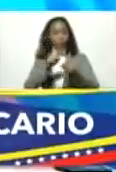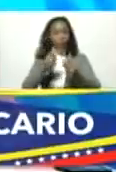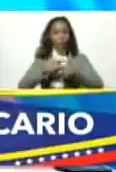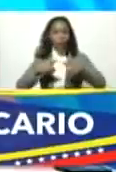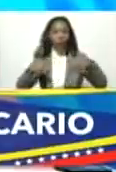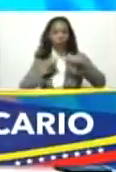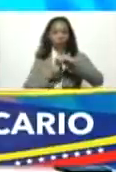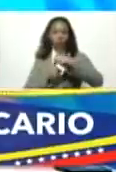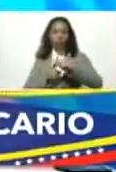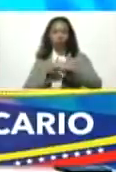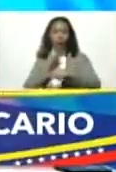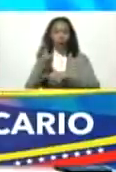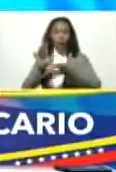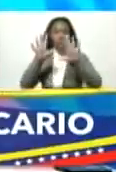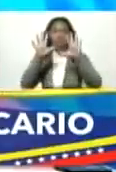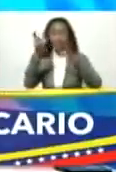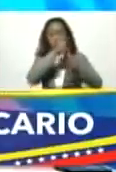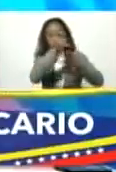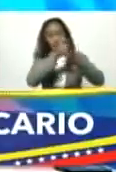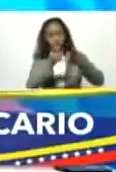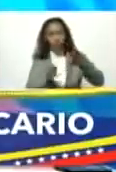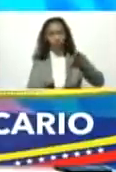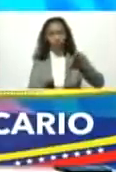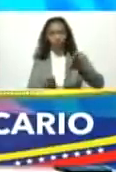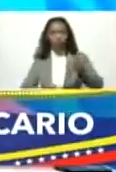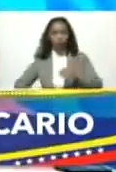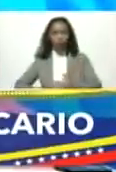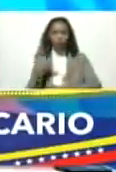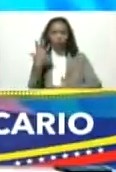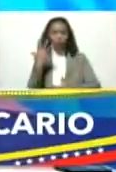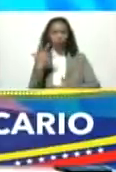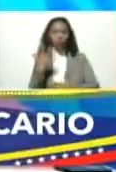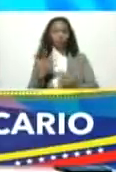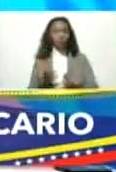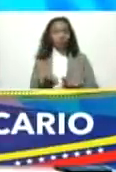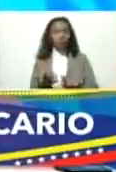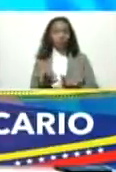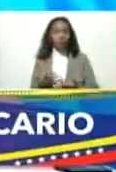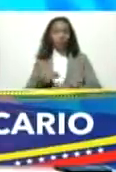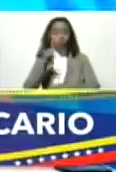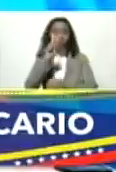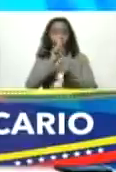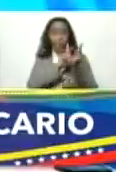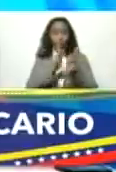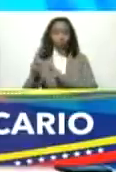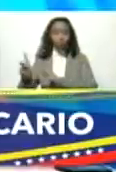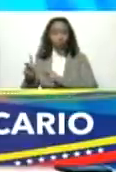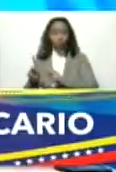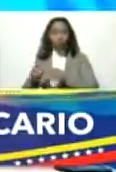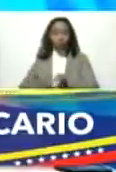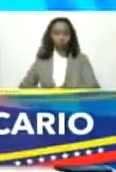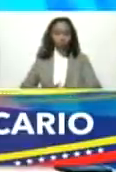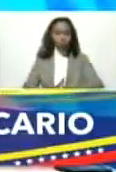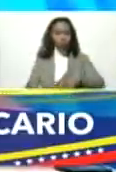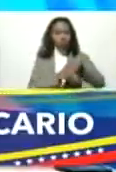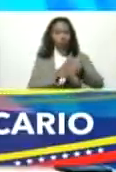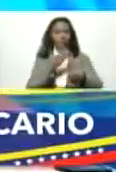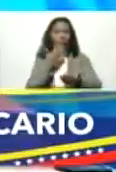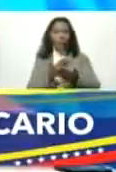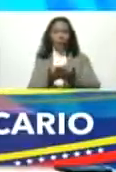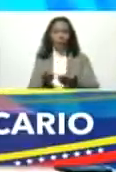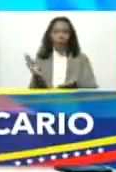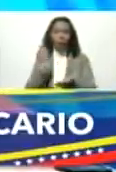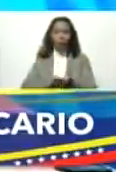fueron diez vértices fundamentales y un plan y una guía que nos permite